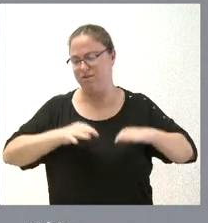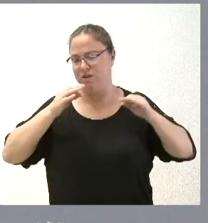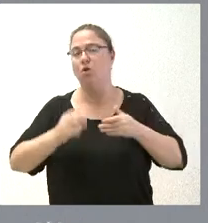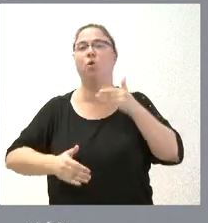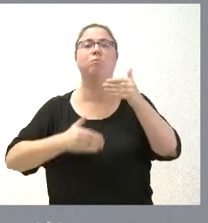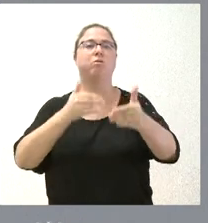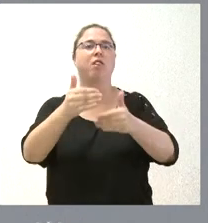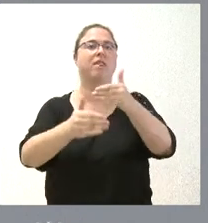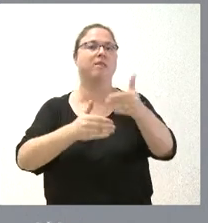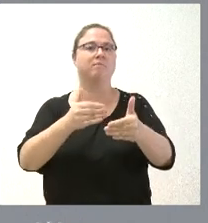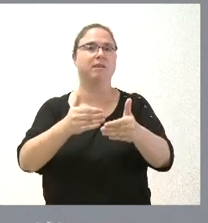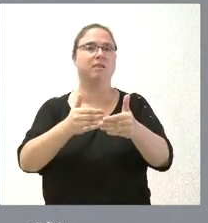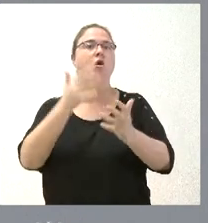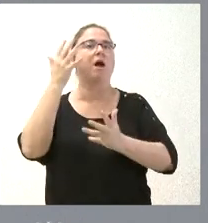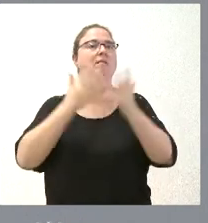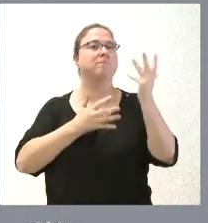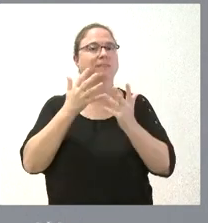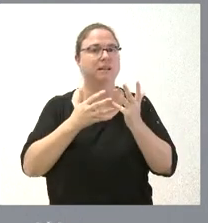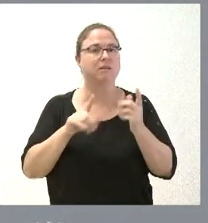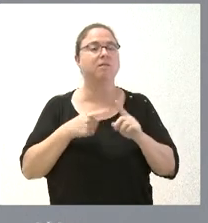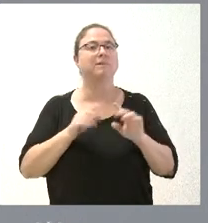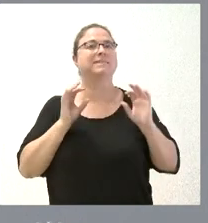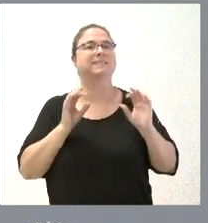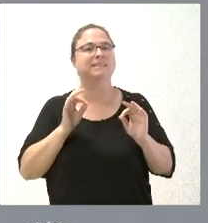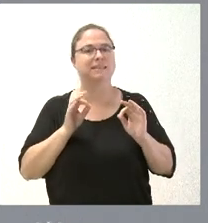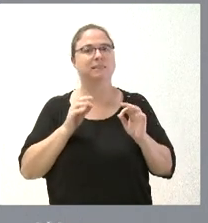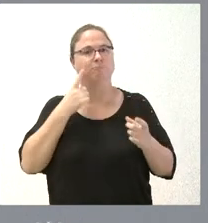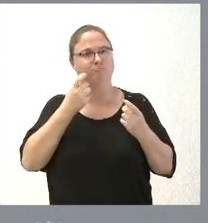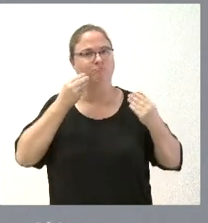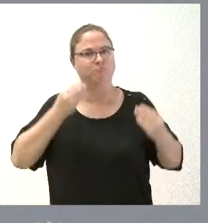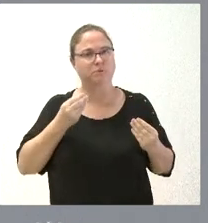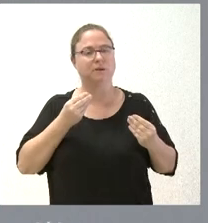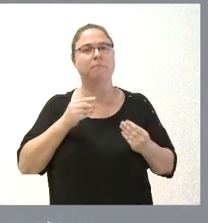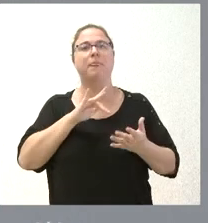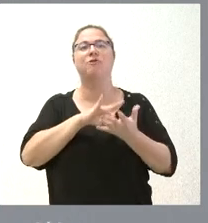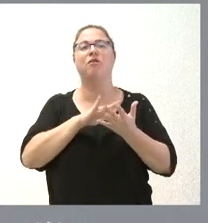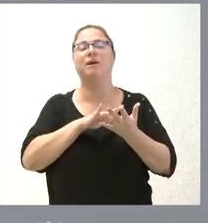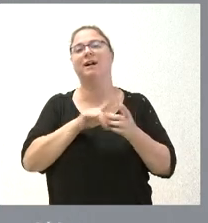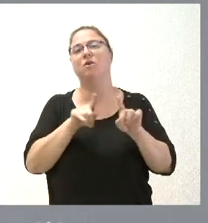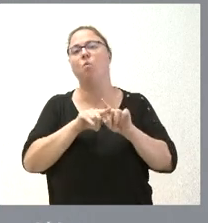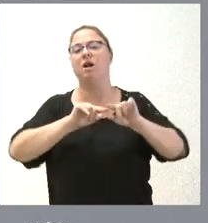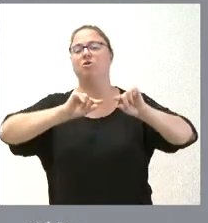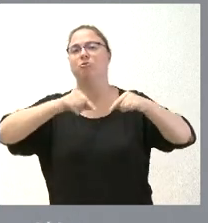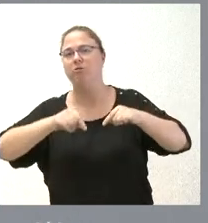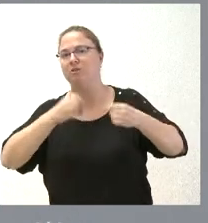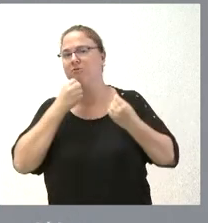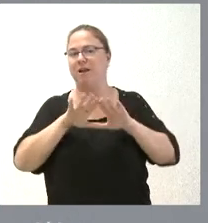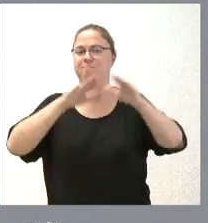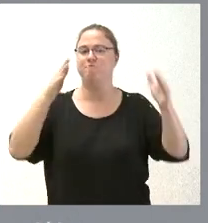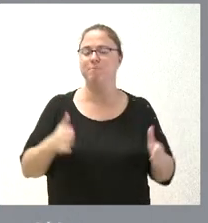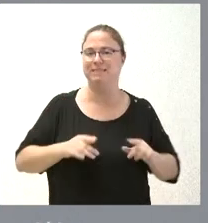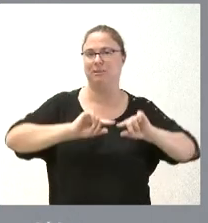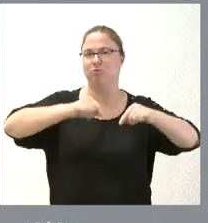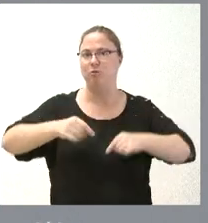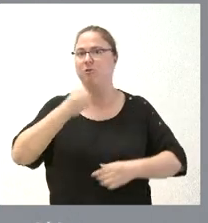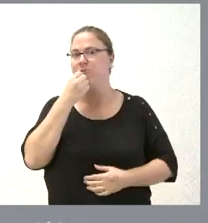procedimiento administrativo y por tanto está muy regulado también hay una serie de mesas de contratación y en las mesas de contratación